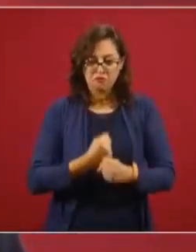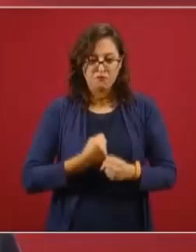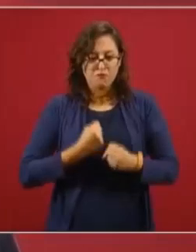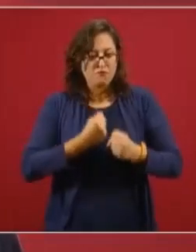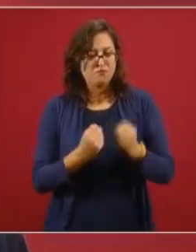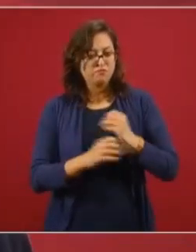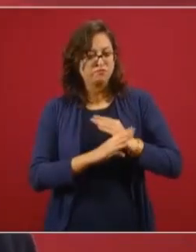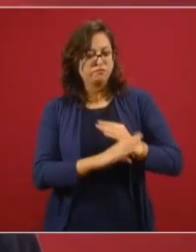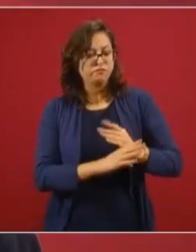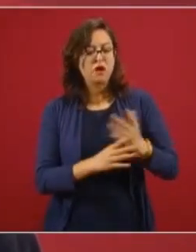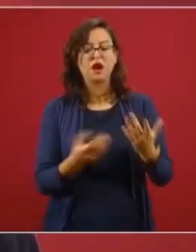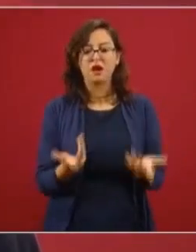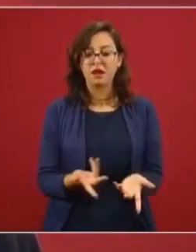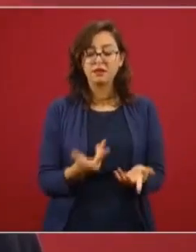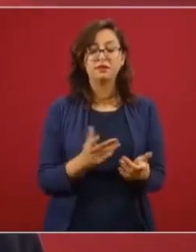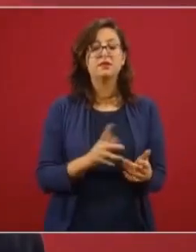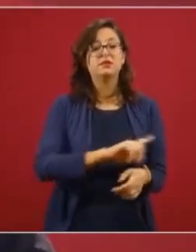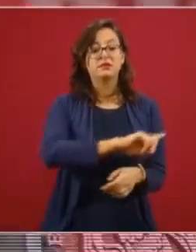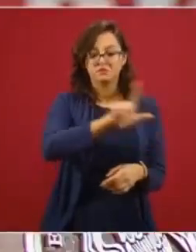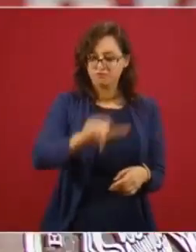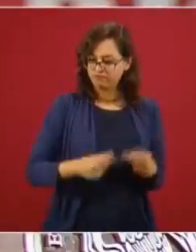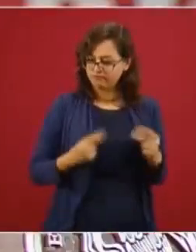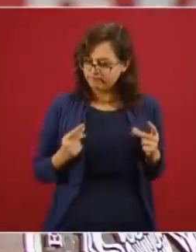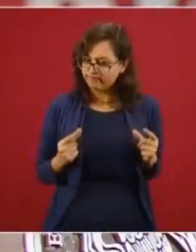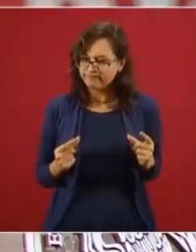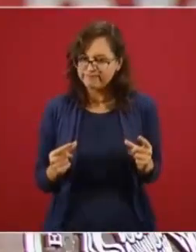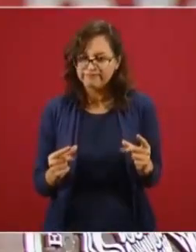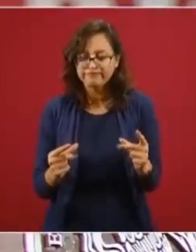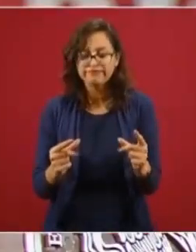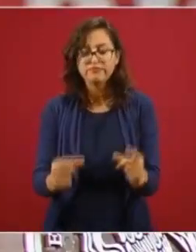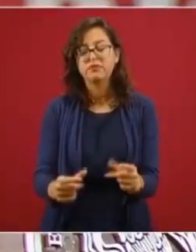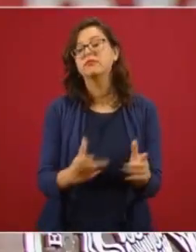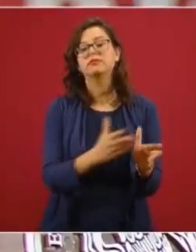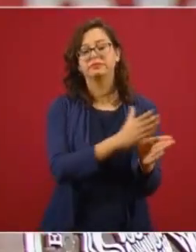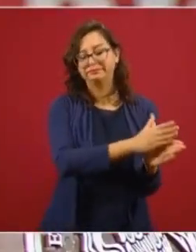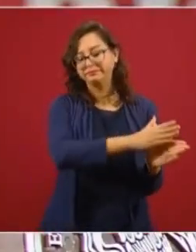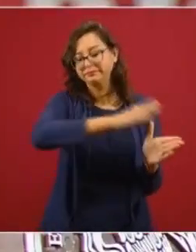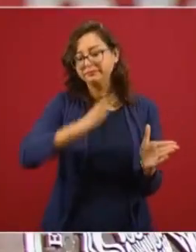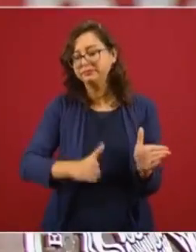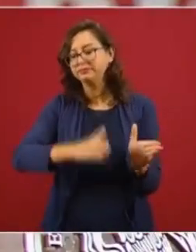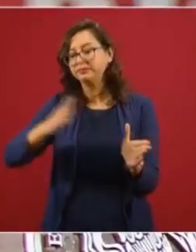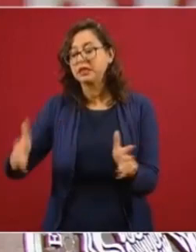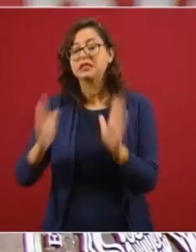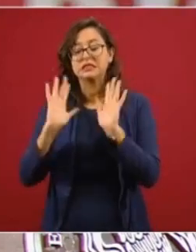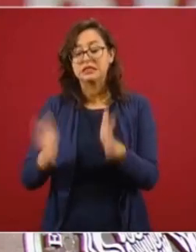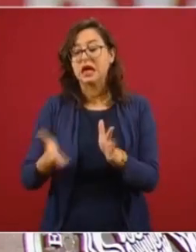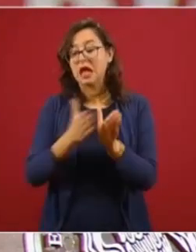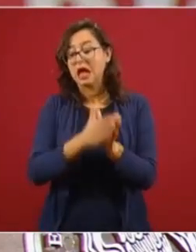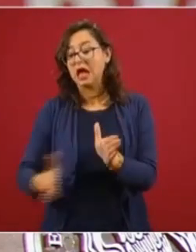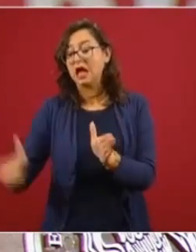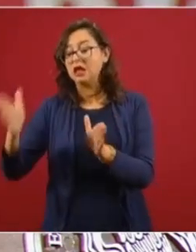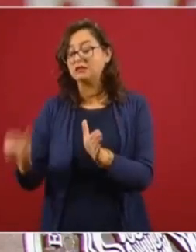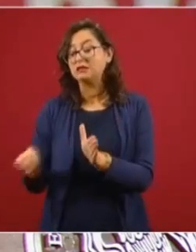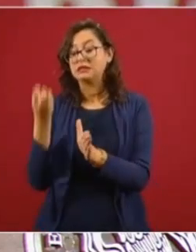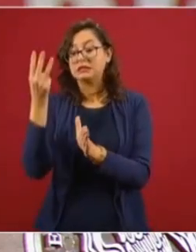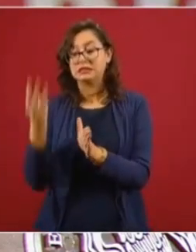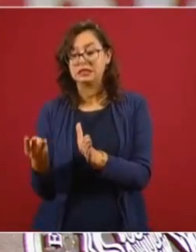de arrancar el estudio de fase 3. El estudio de fase 3, básicamente, estará cubriendo aproximadamente